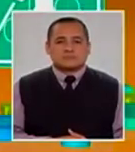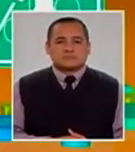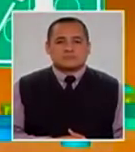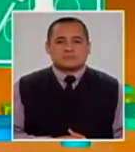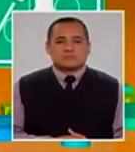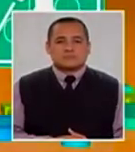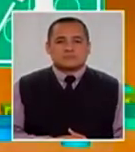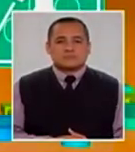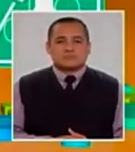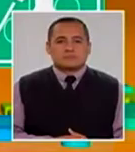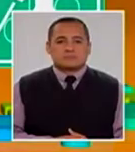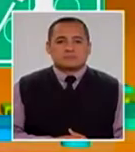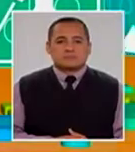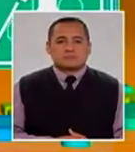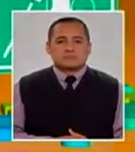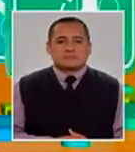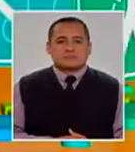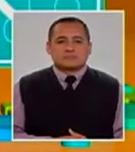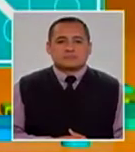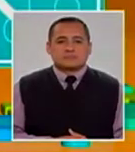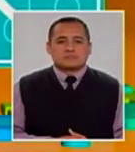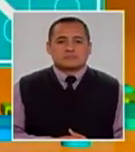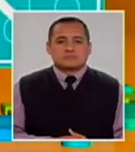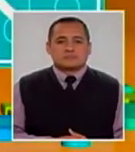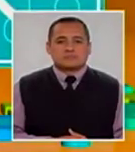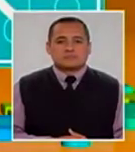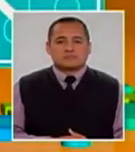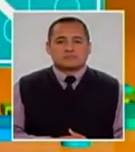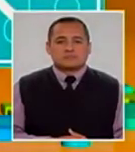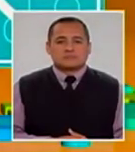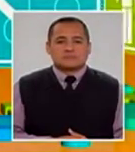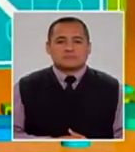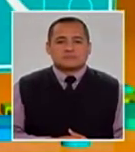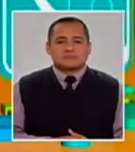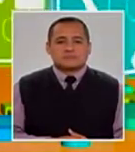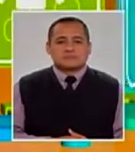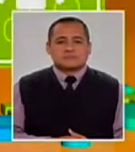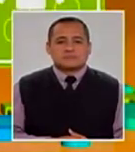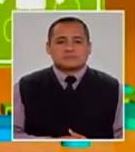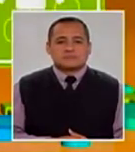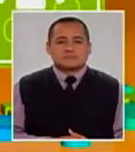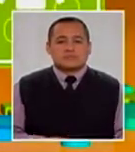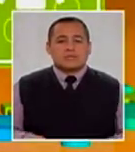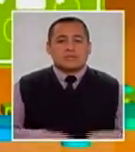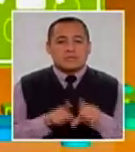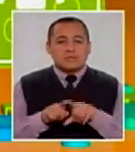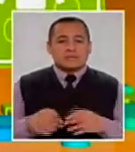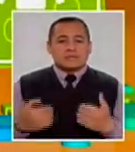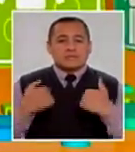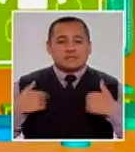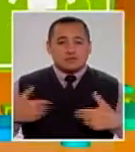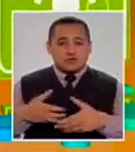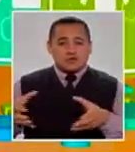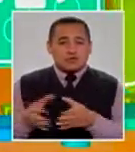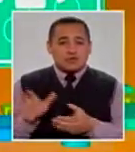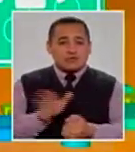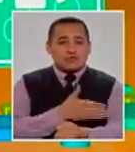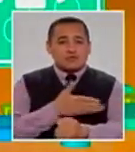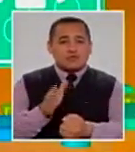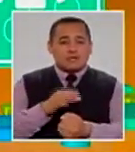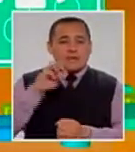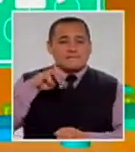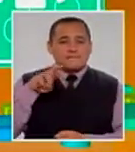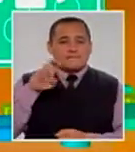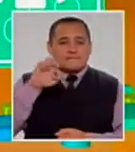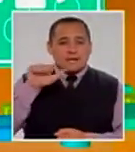síndrome de Down también, algunos que usan silla de ruedas, discapacidad física. Tendremos a la banda Marea Púrpura,